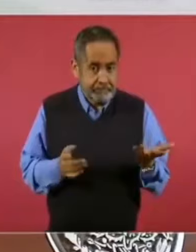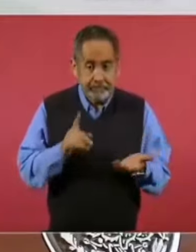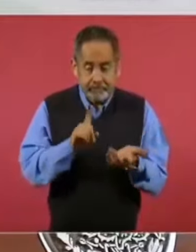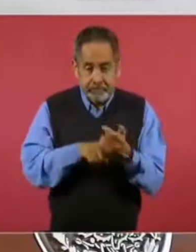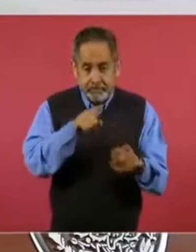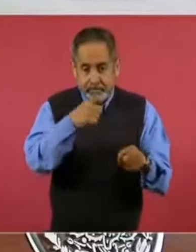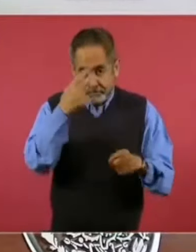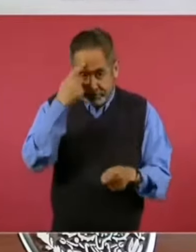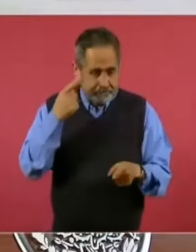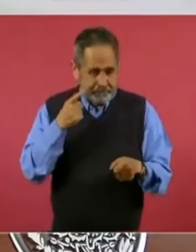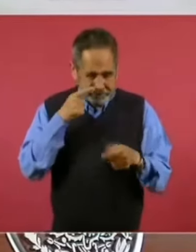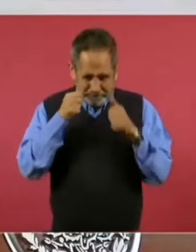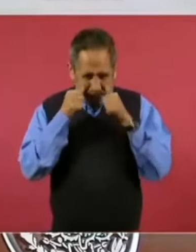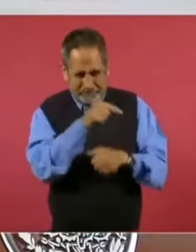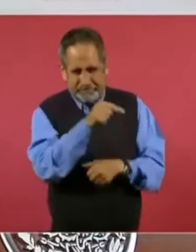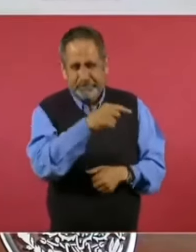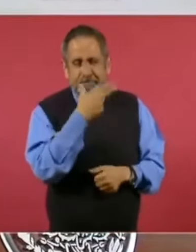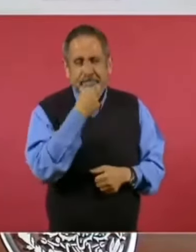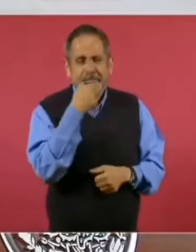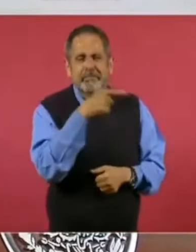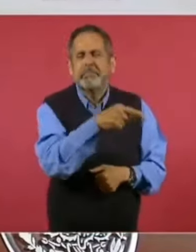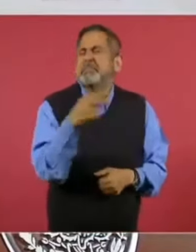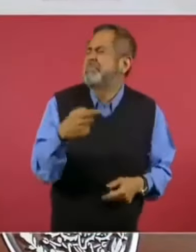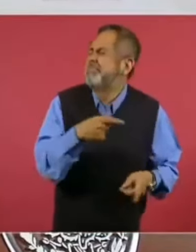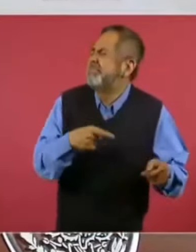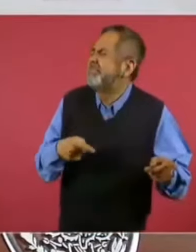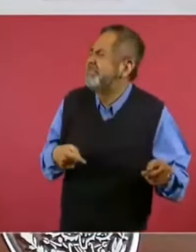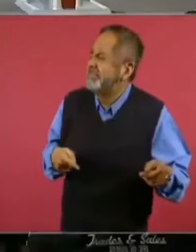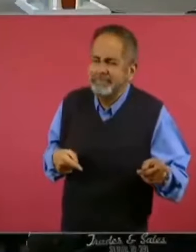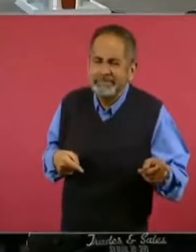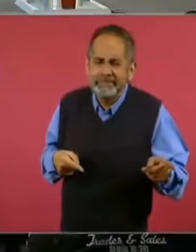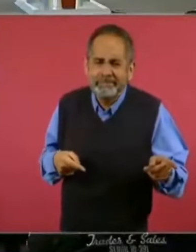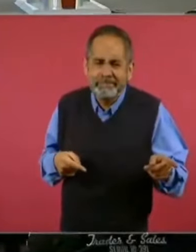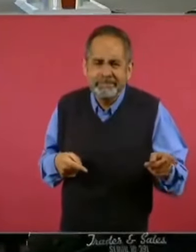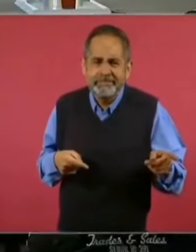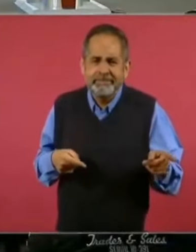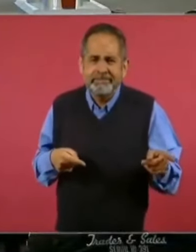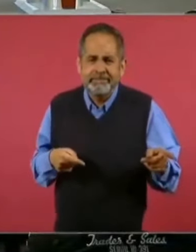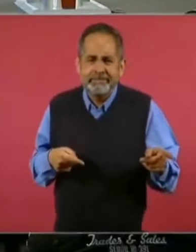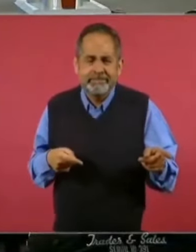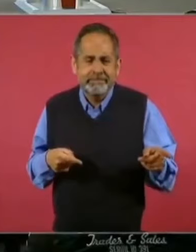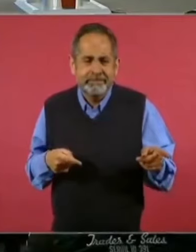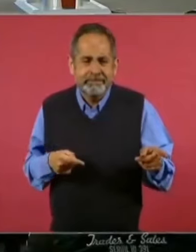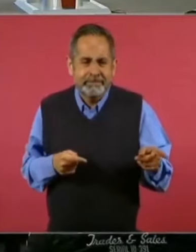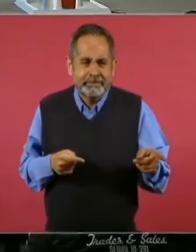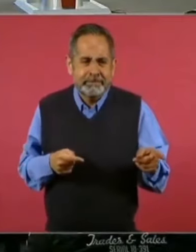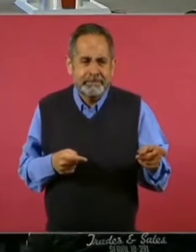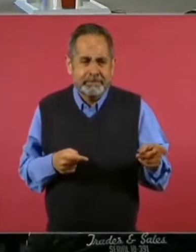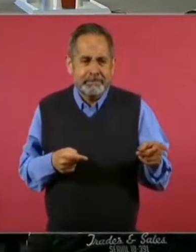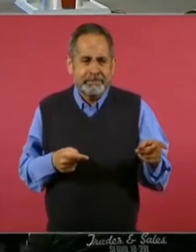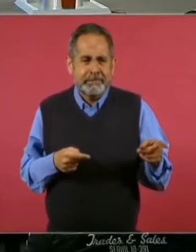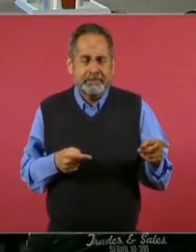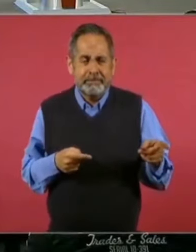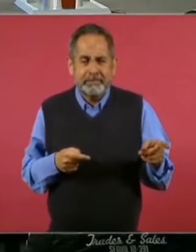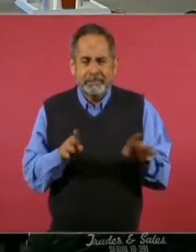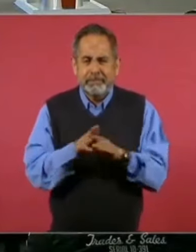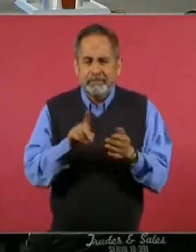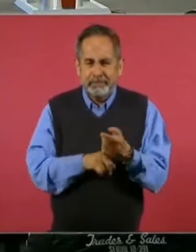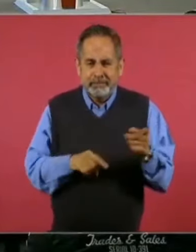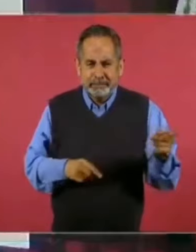¿cómo